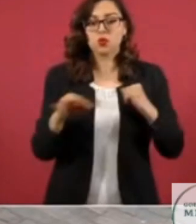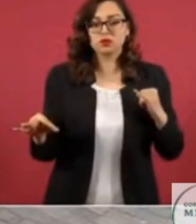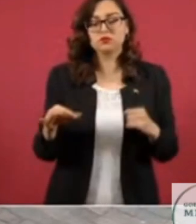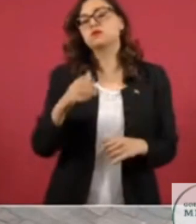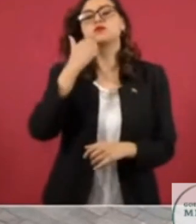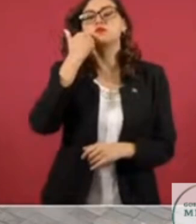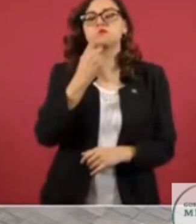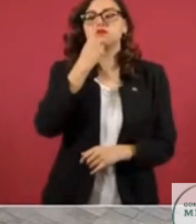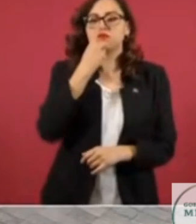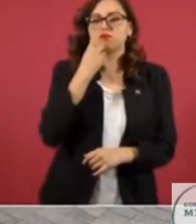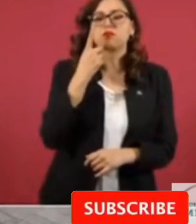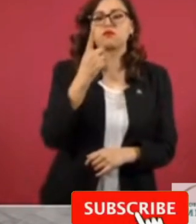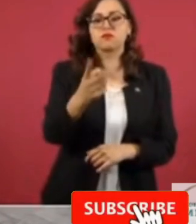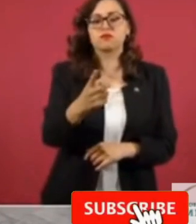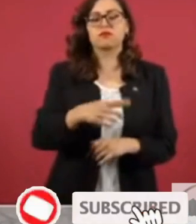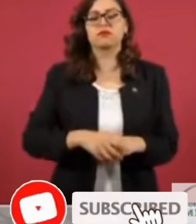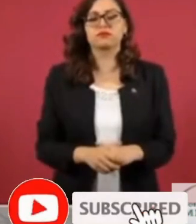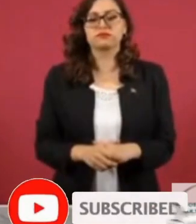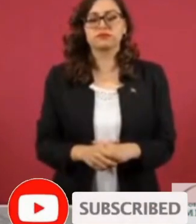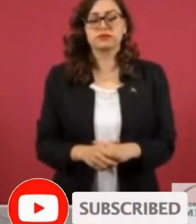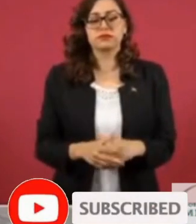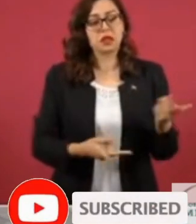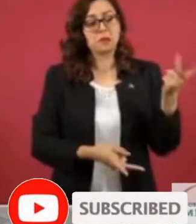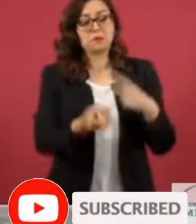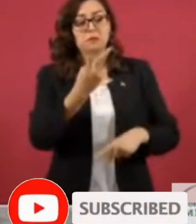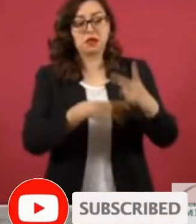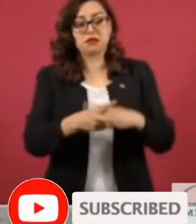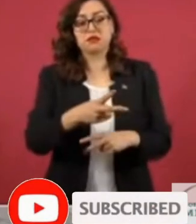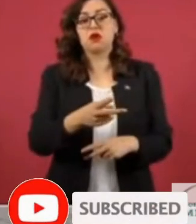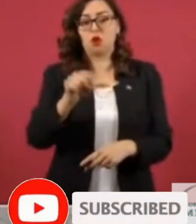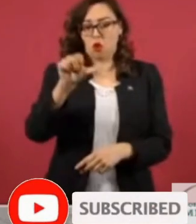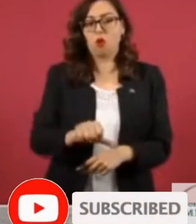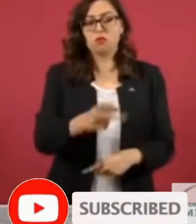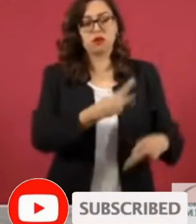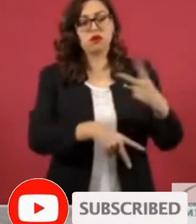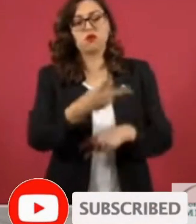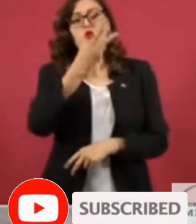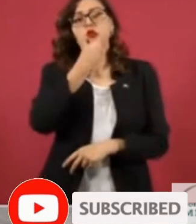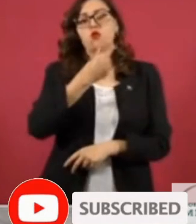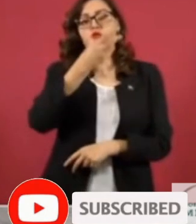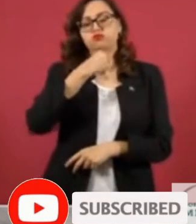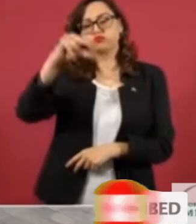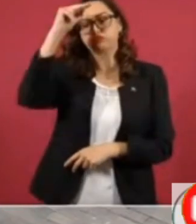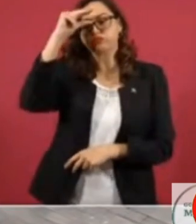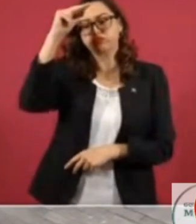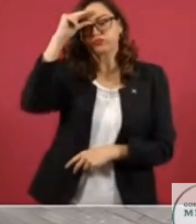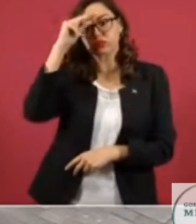de un hombre sabio, Pepe Mújica,